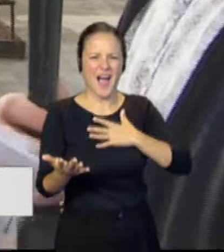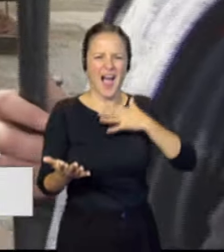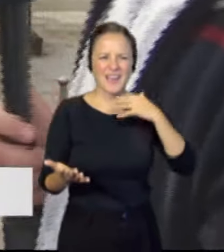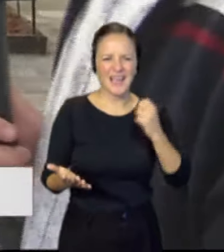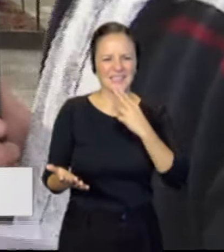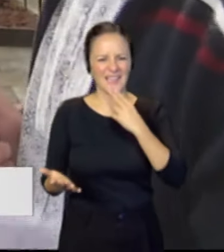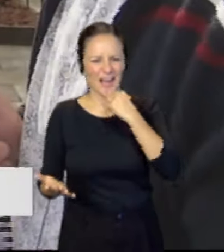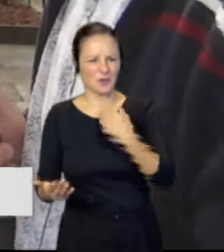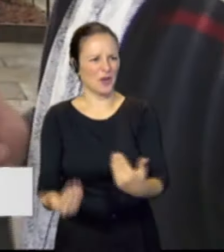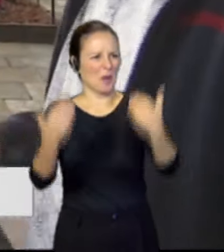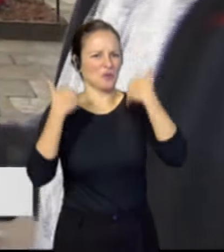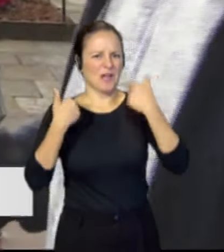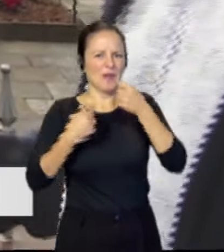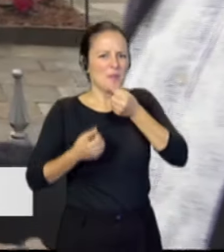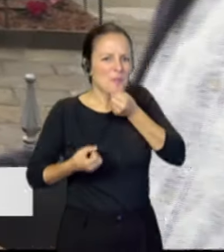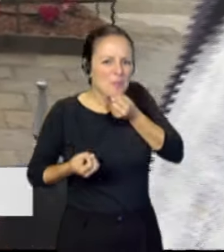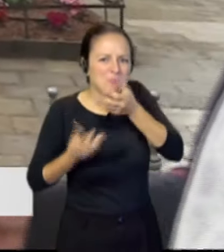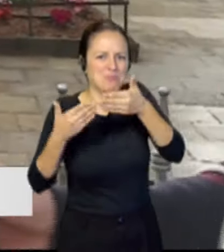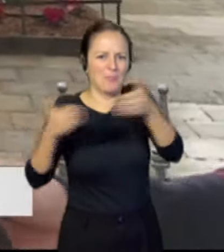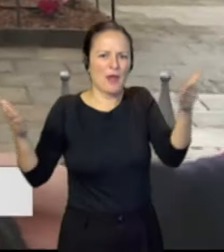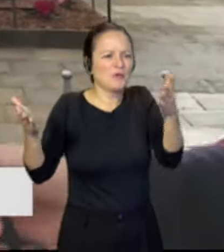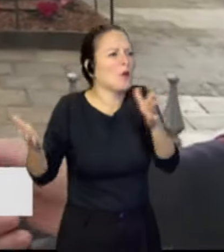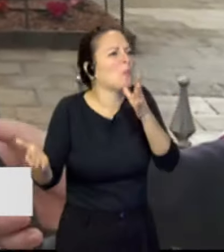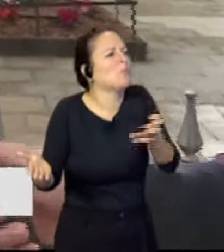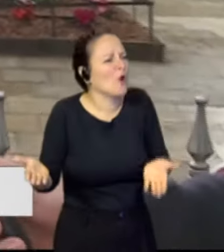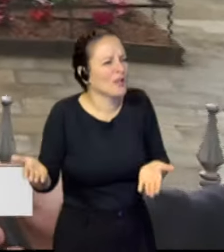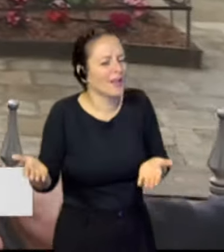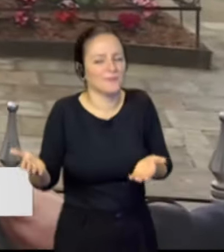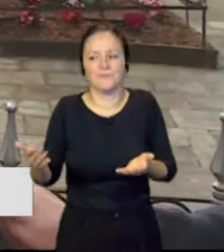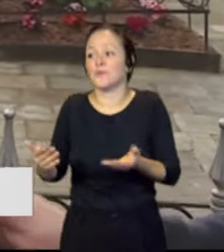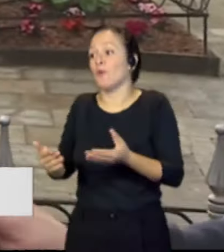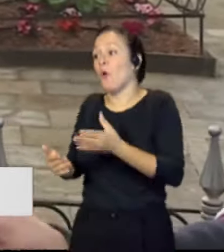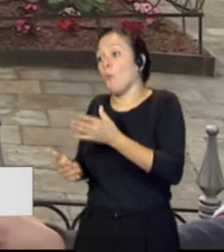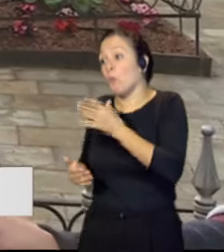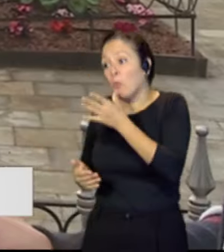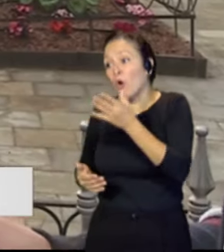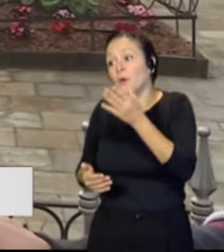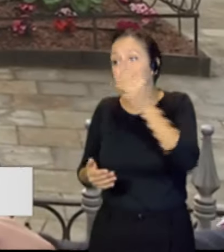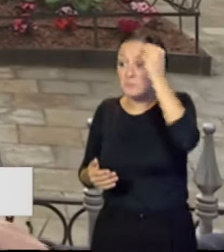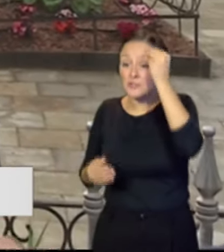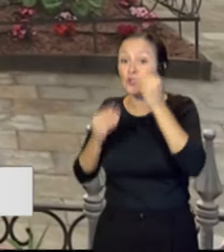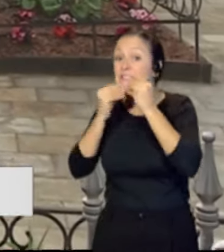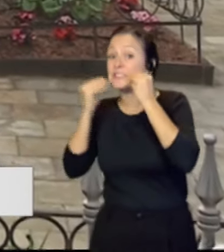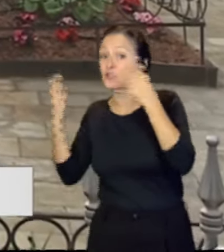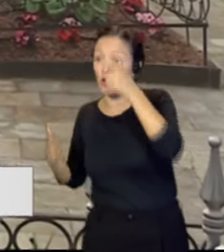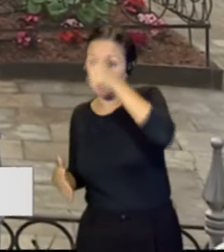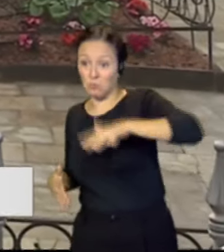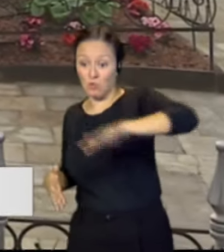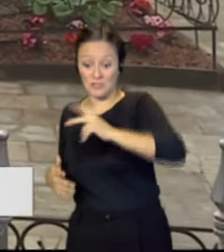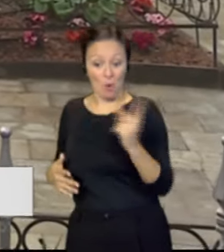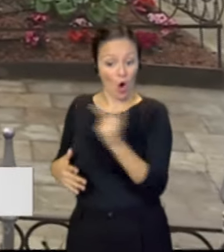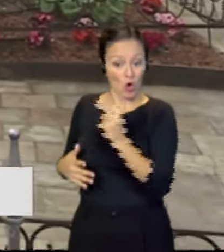Calatayug sea el pregonero? Bueno, yo creo porque hemos enlazado nuevamente la historia de estos dos municipios, que desde